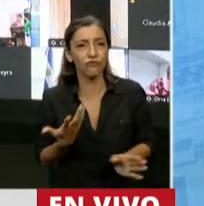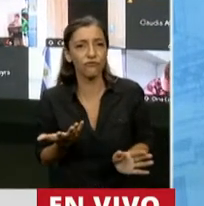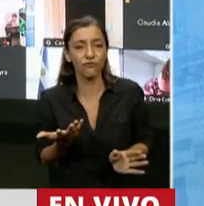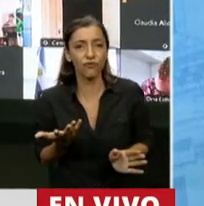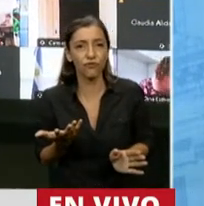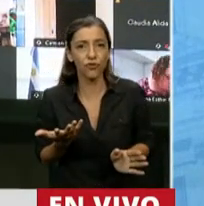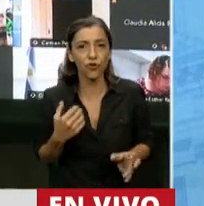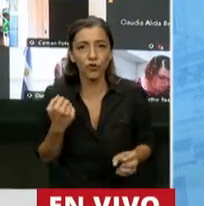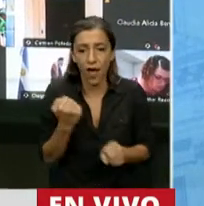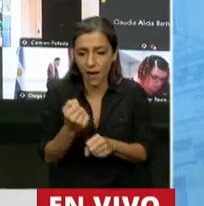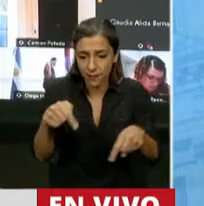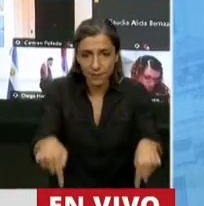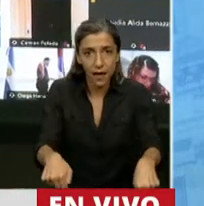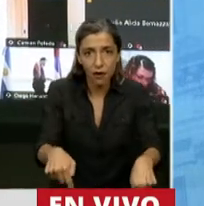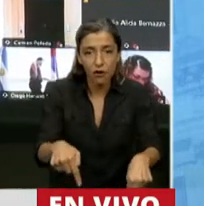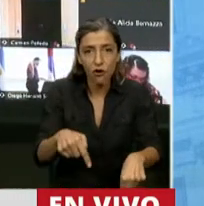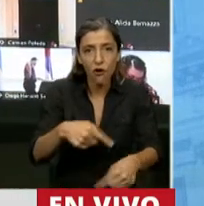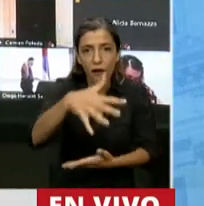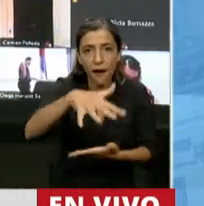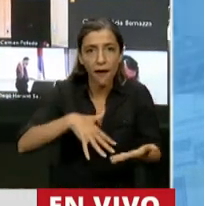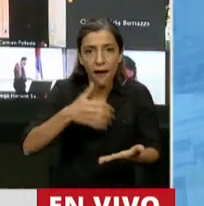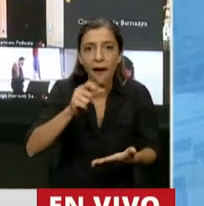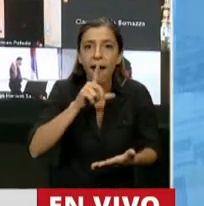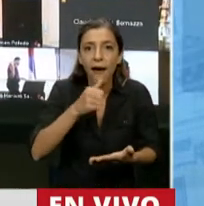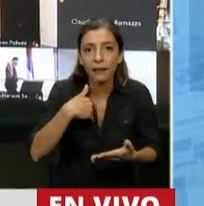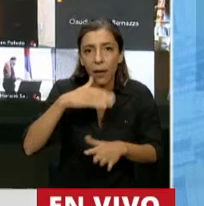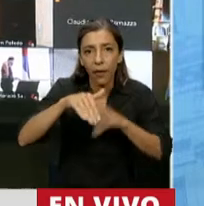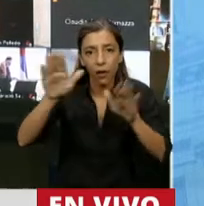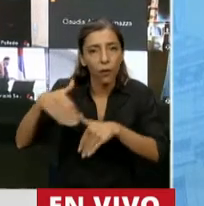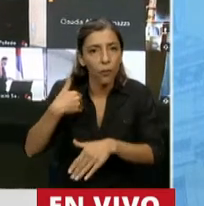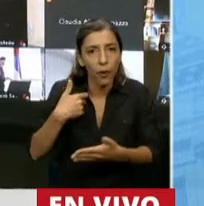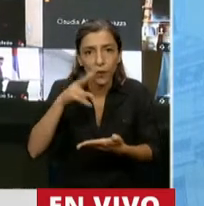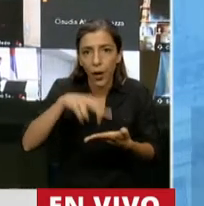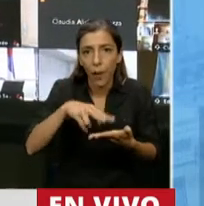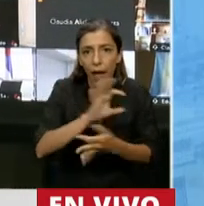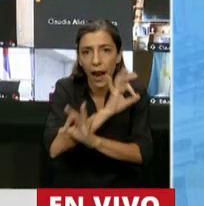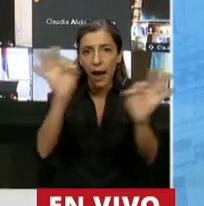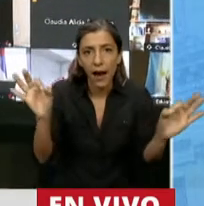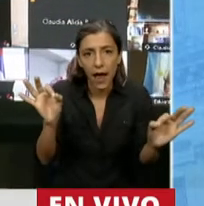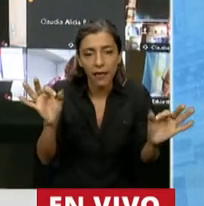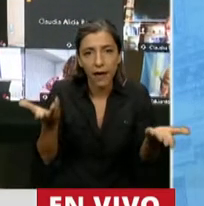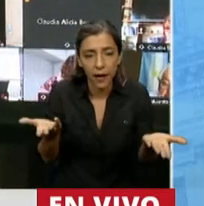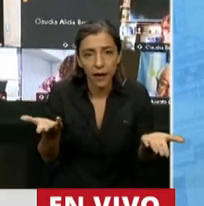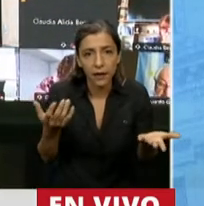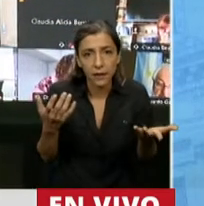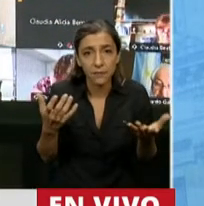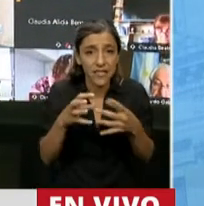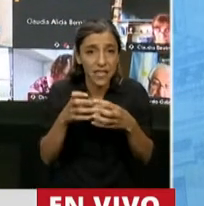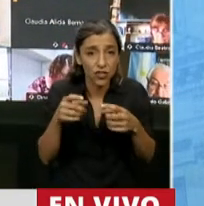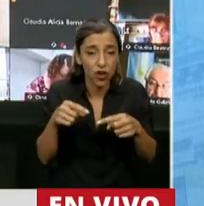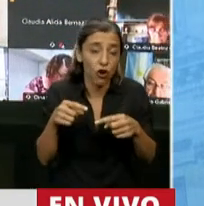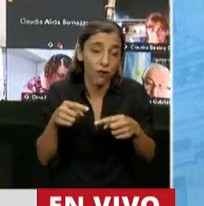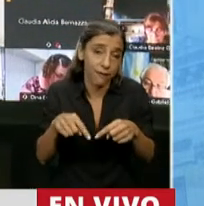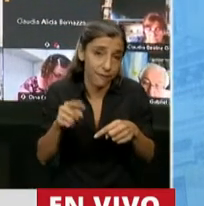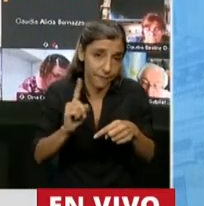la convocatoria a esta sesión, o mejor dicho, a la sesión de ayer que terminó a las 12 de la noche.